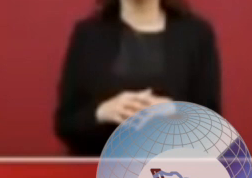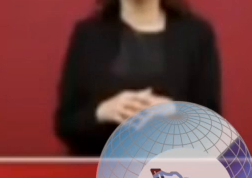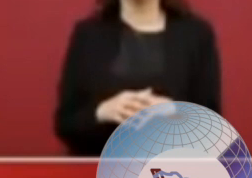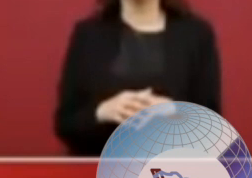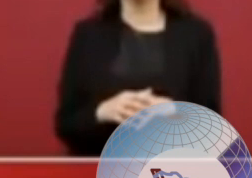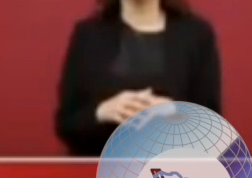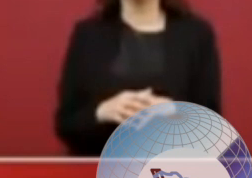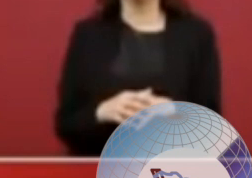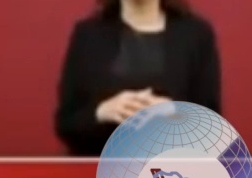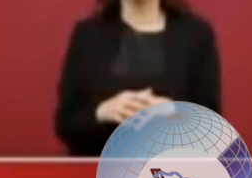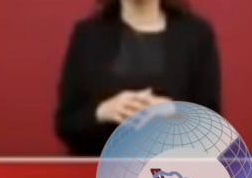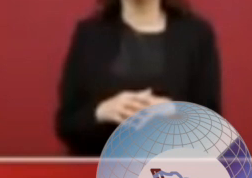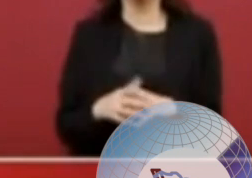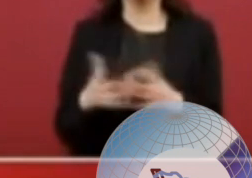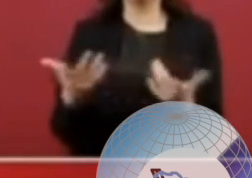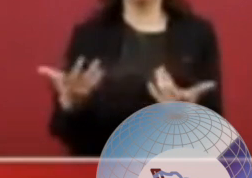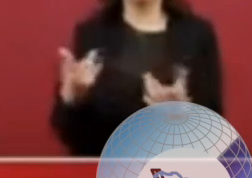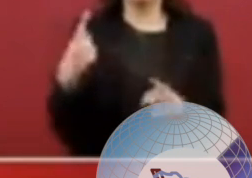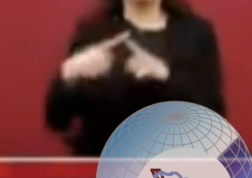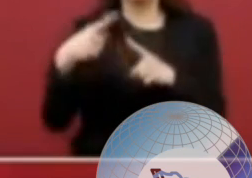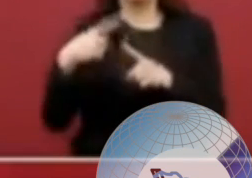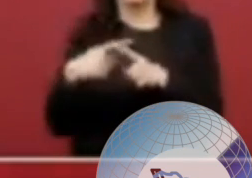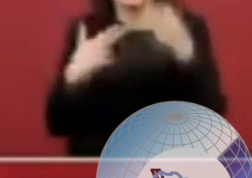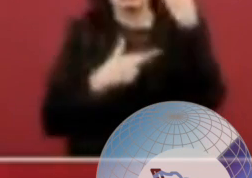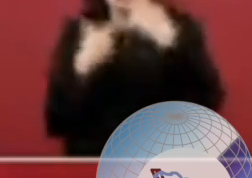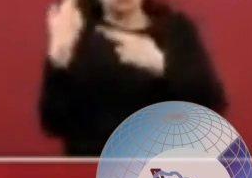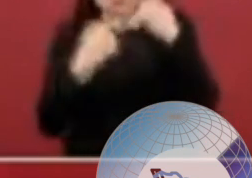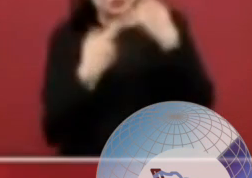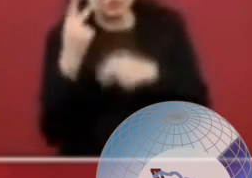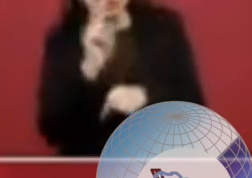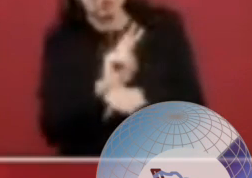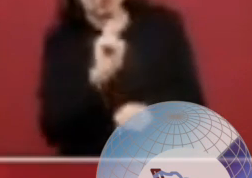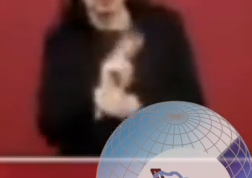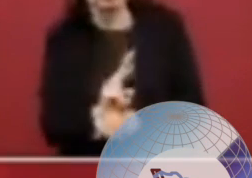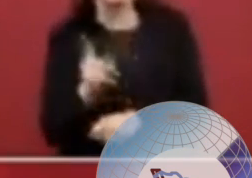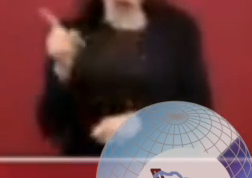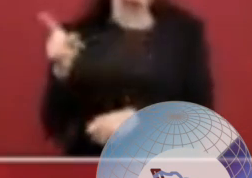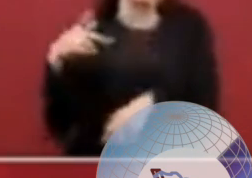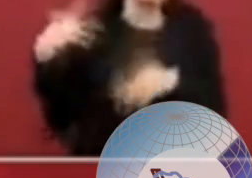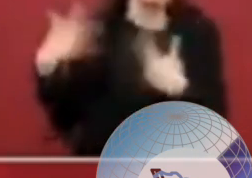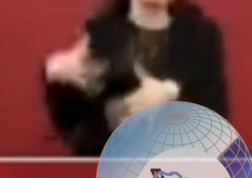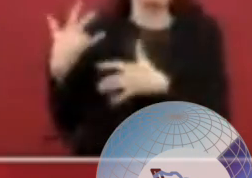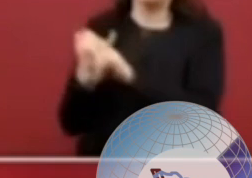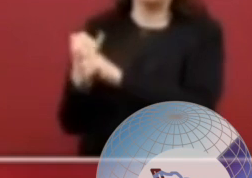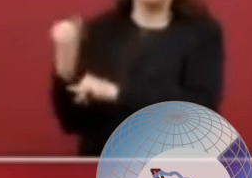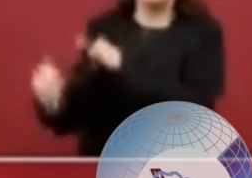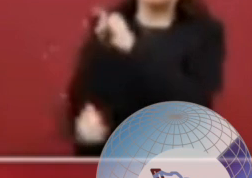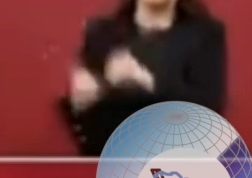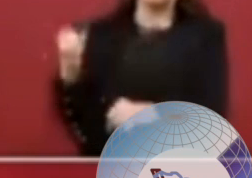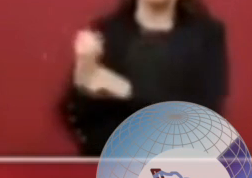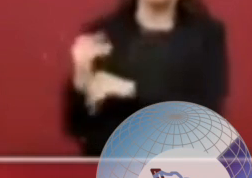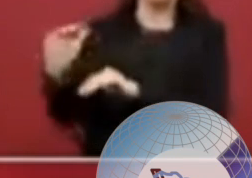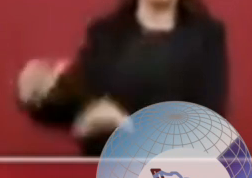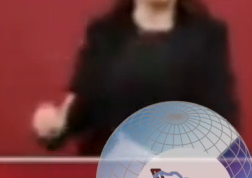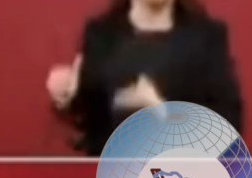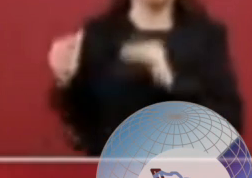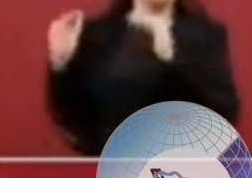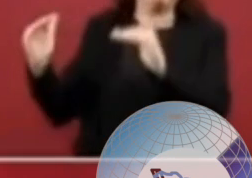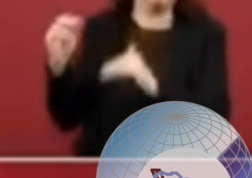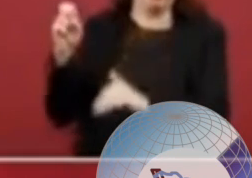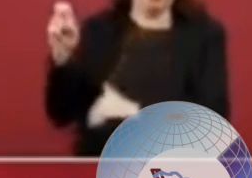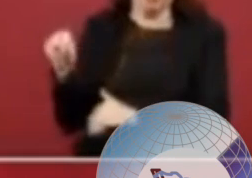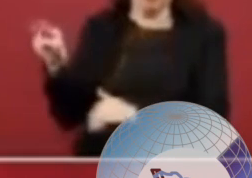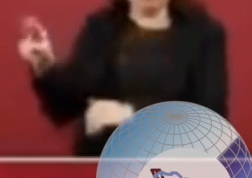internacional independiente para que no